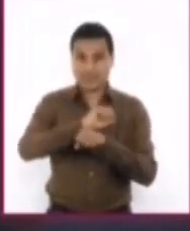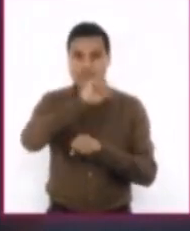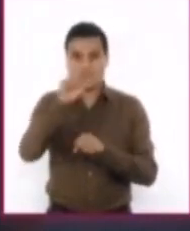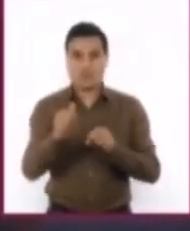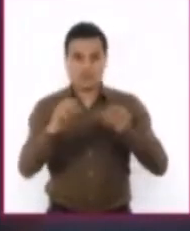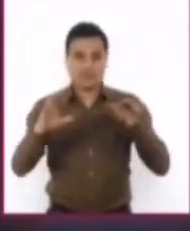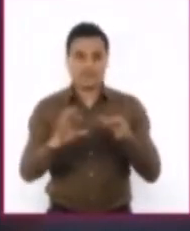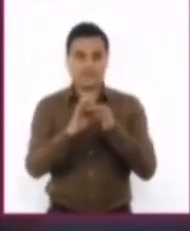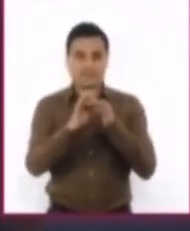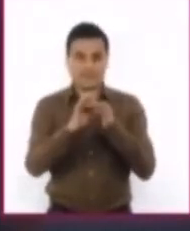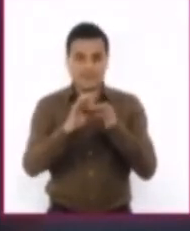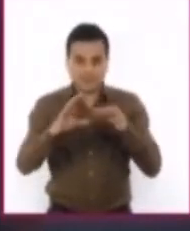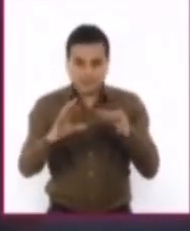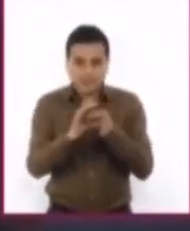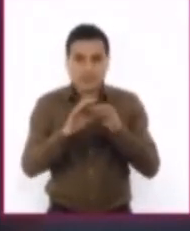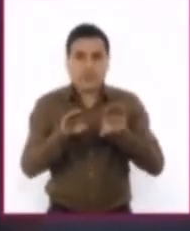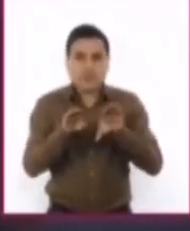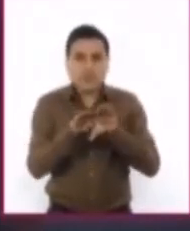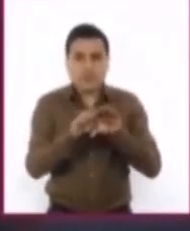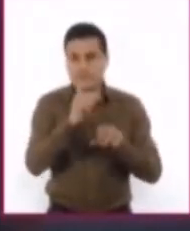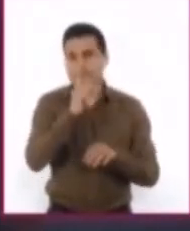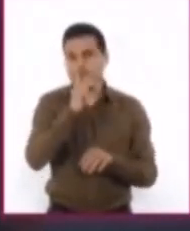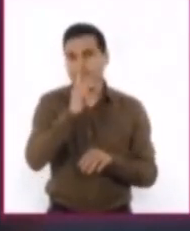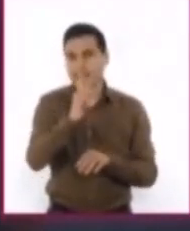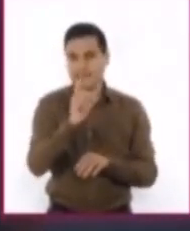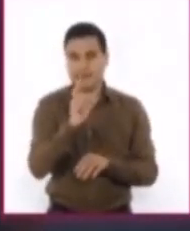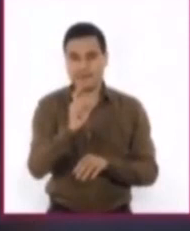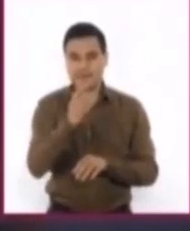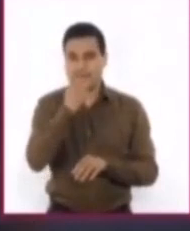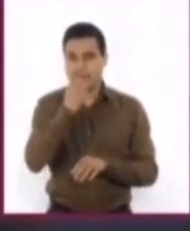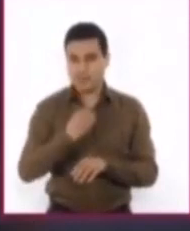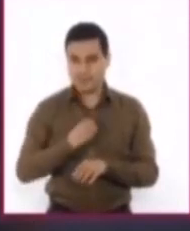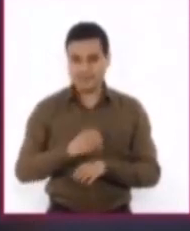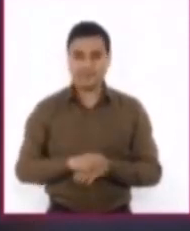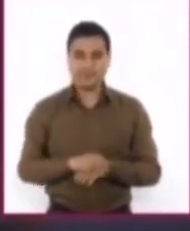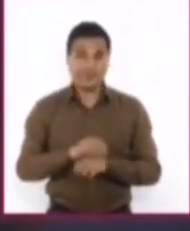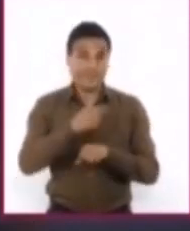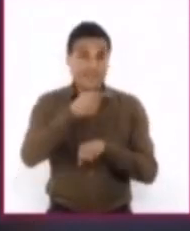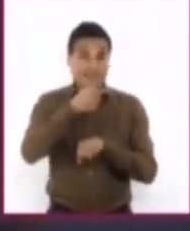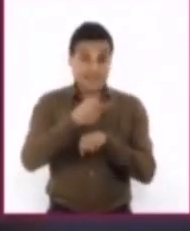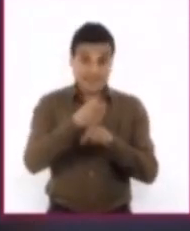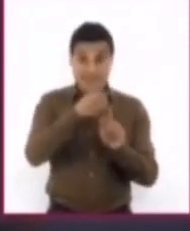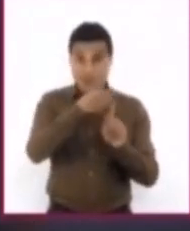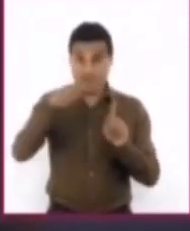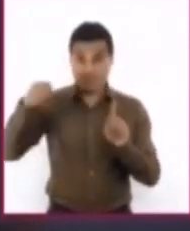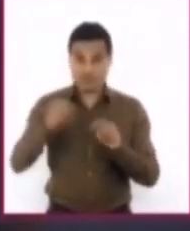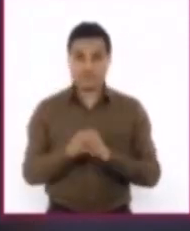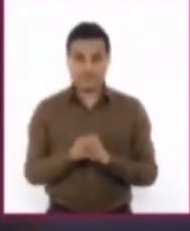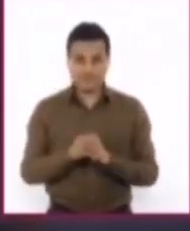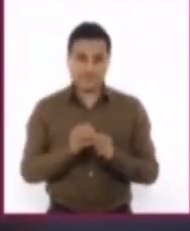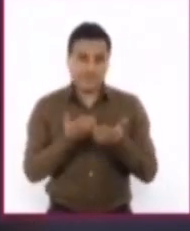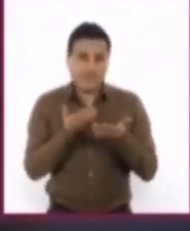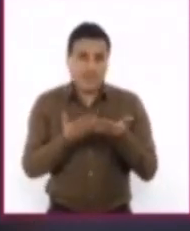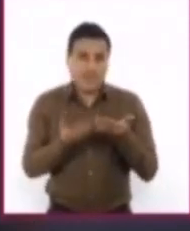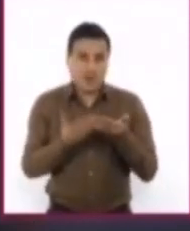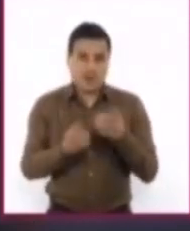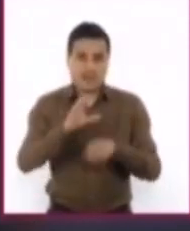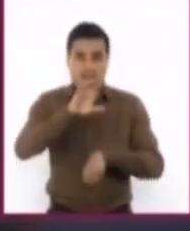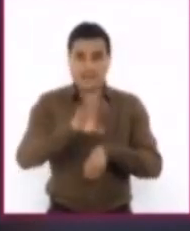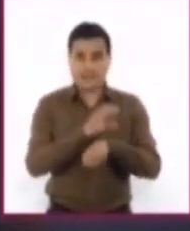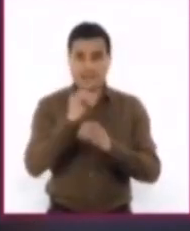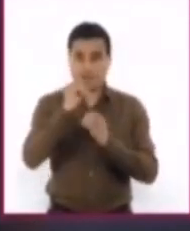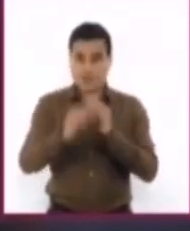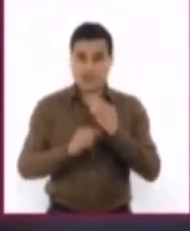del nexo concesivo, aunque. De esta manera, tenemos que la primera oración, Hoy por hoy, la energía nuclear